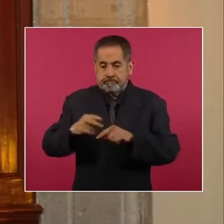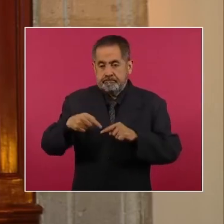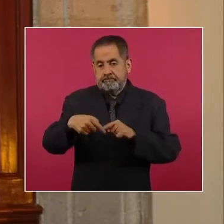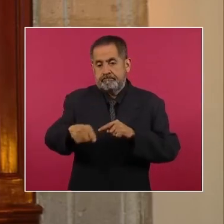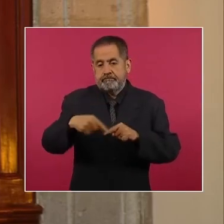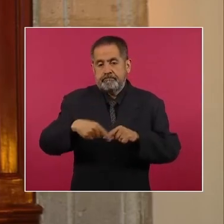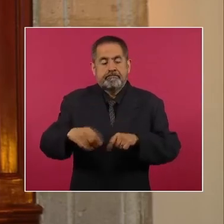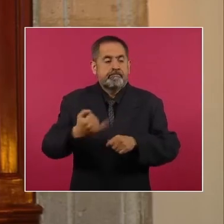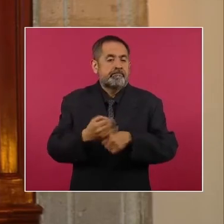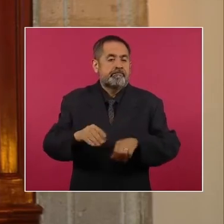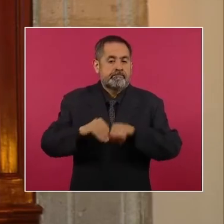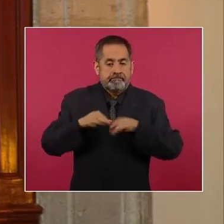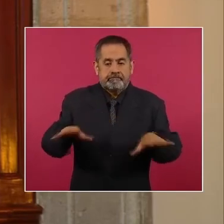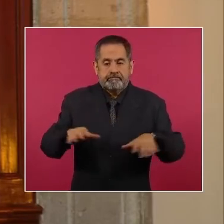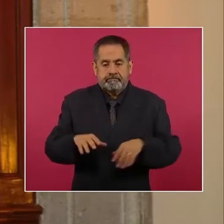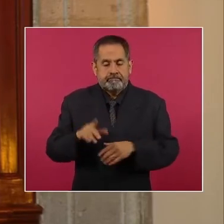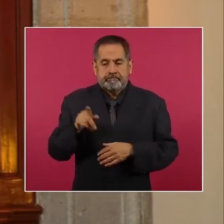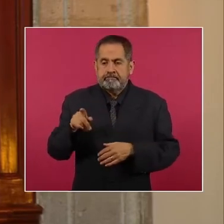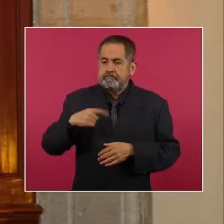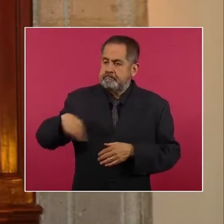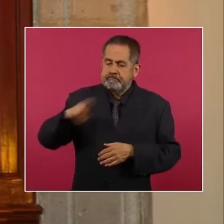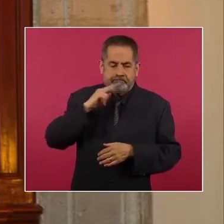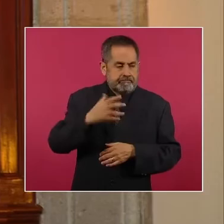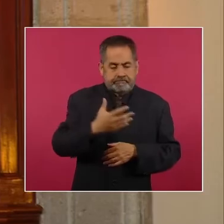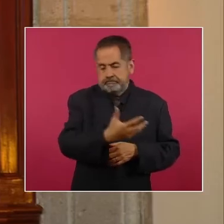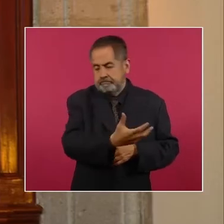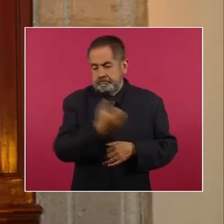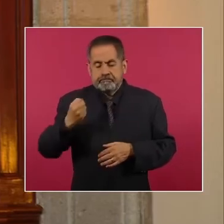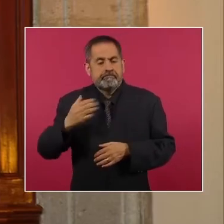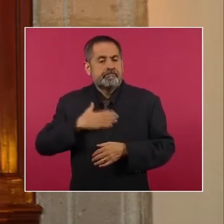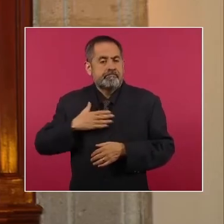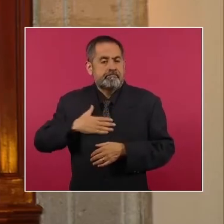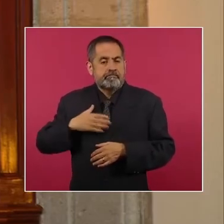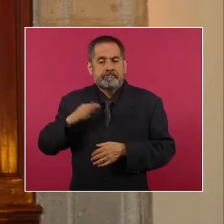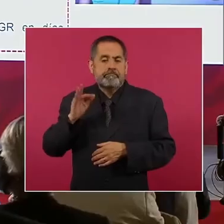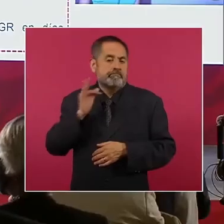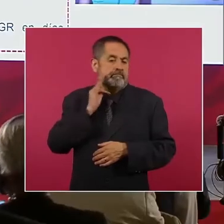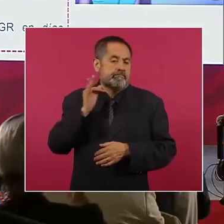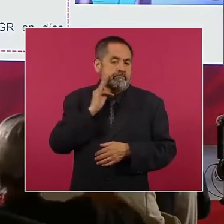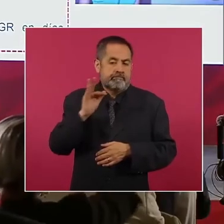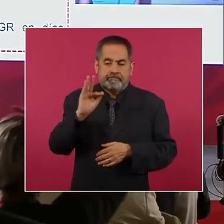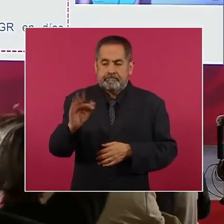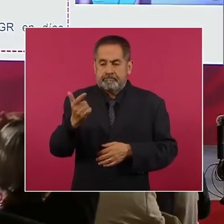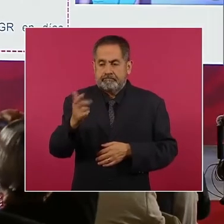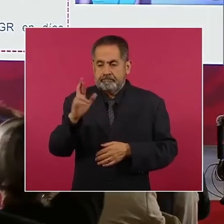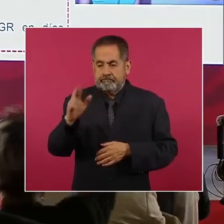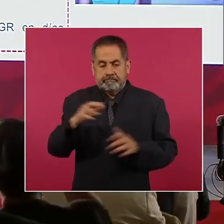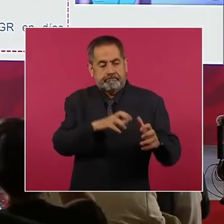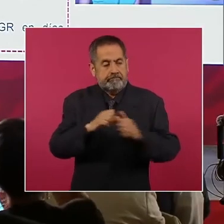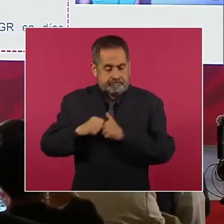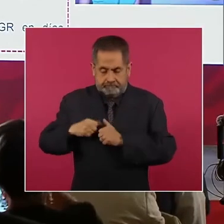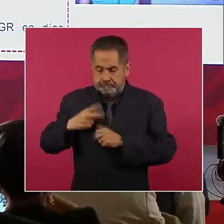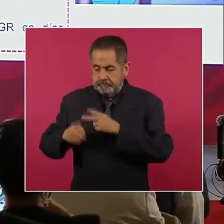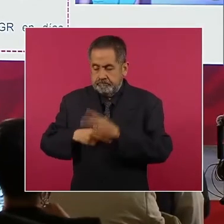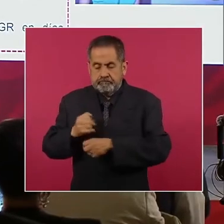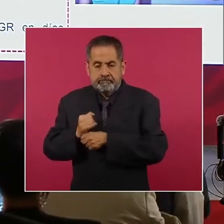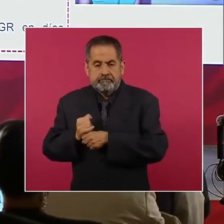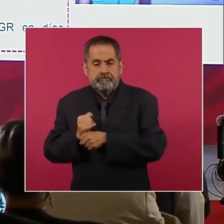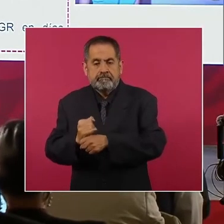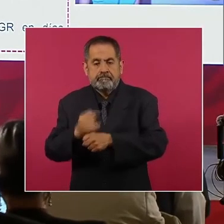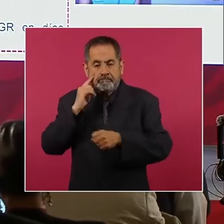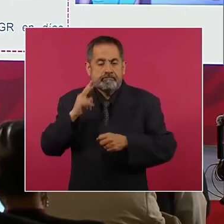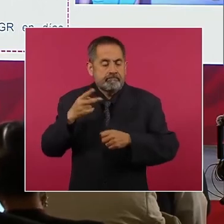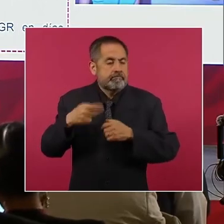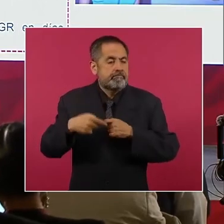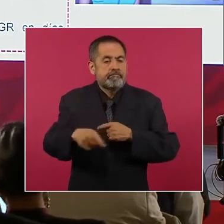prevista ya la atracción de la Fiscalía General de la República para el caso de Evany, sobre todo para todo lo